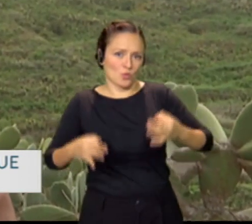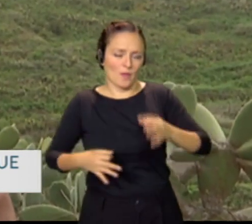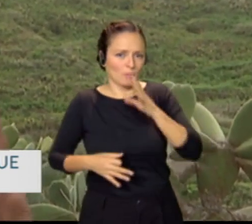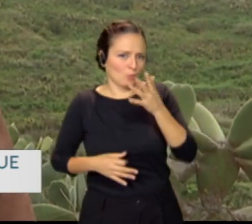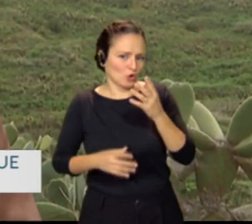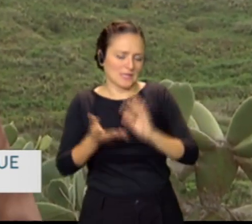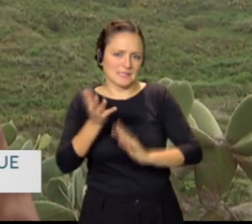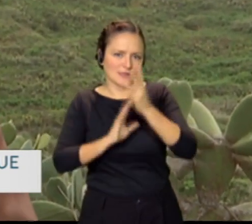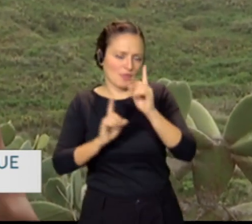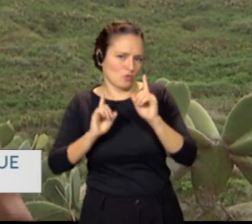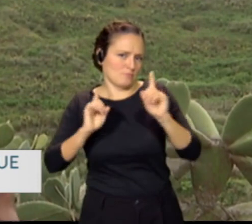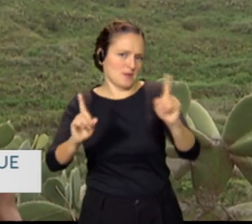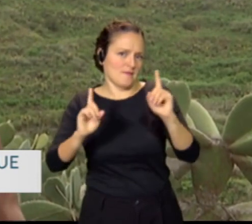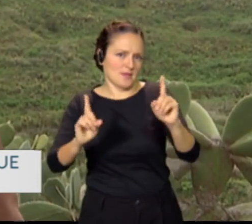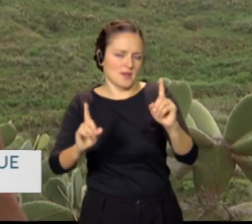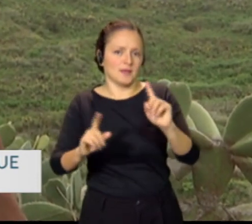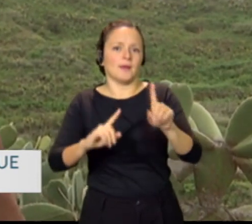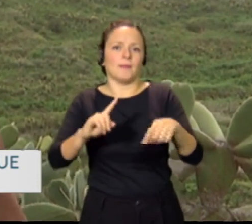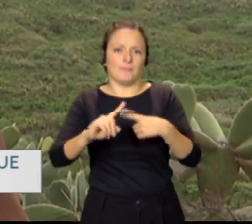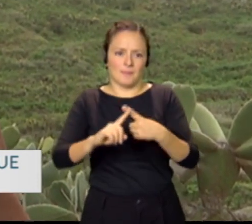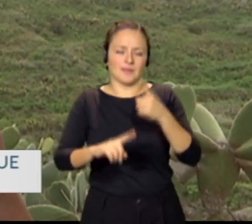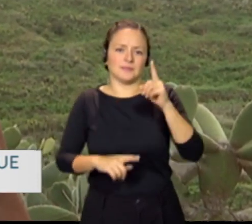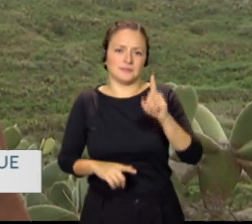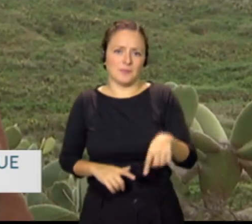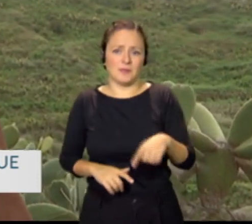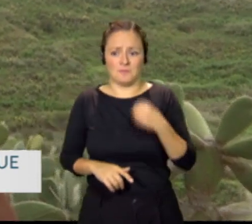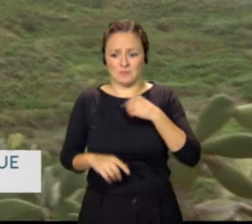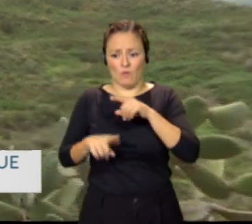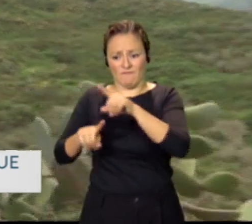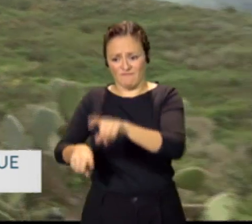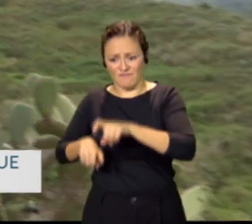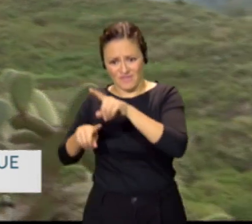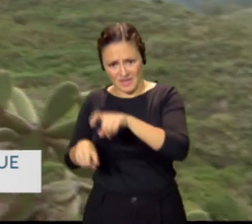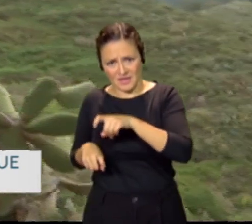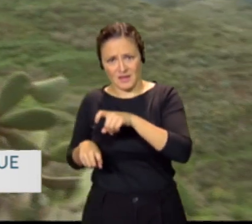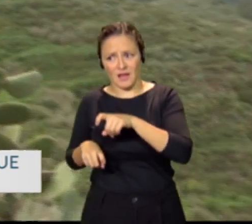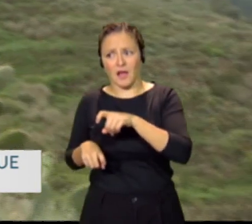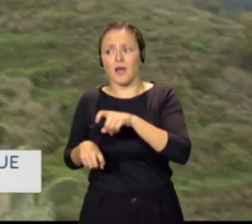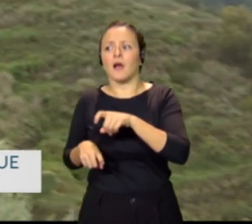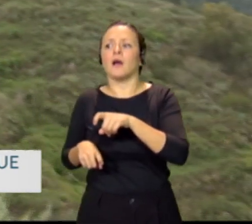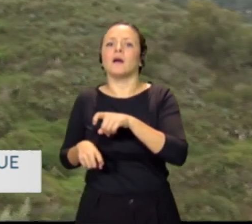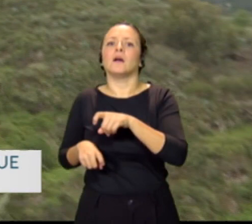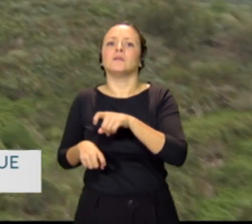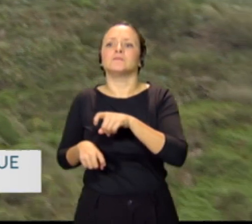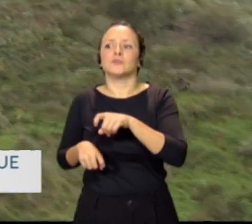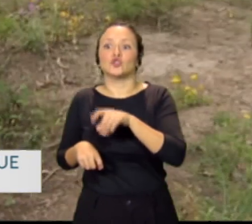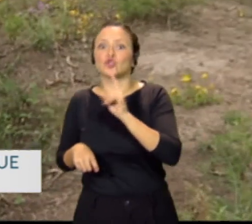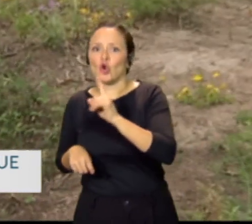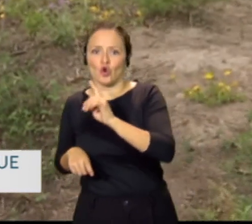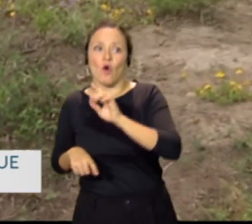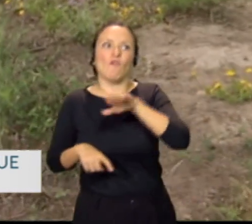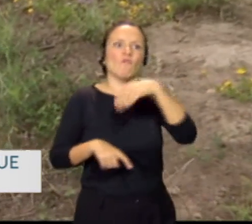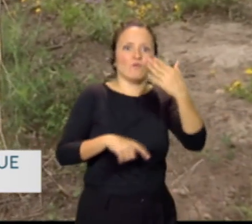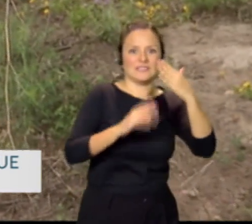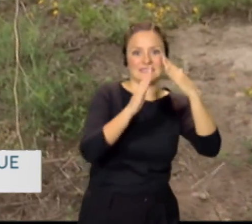de los incendios, sobre todo ya no solo dentro de lo que es la finca, sino que se encuentran viviendas de personas cerca. Lo